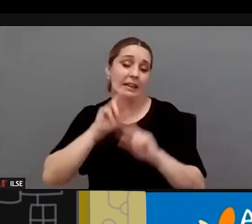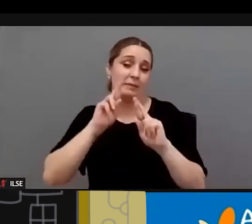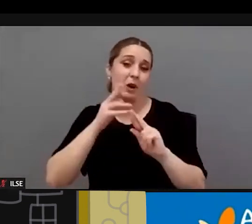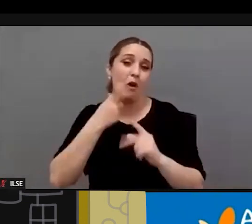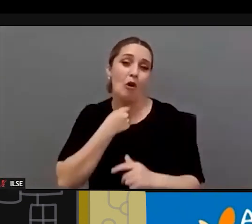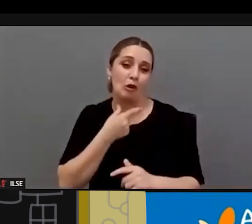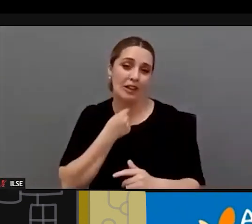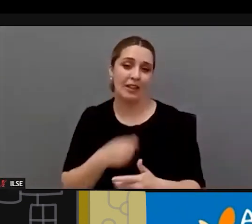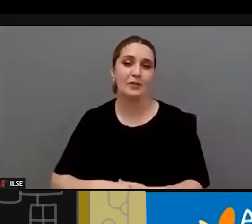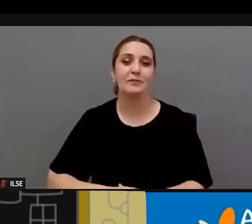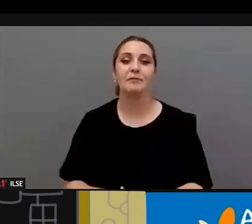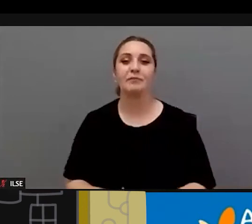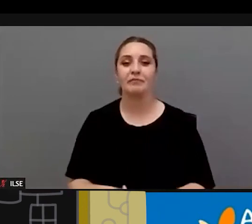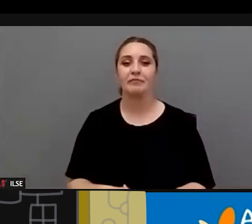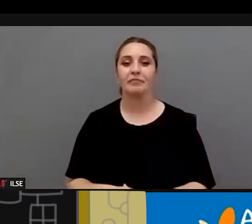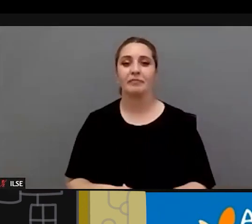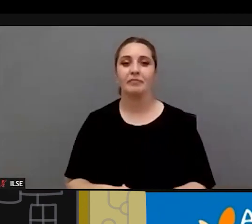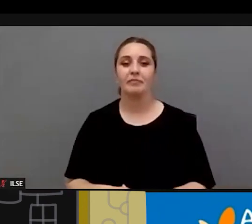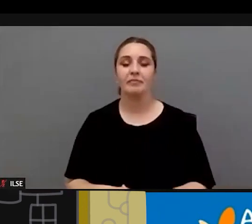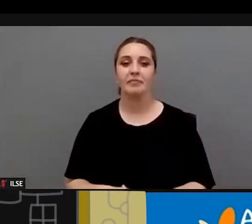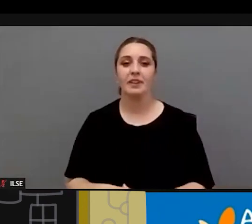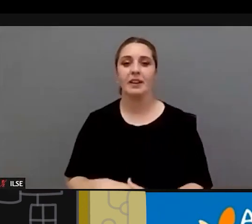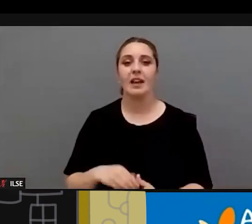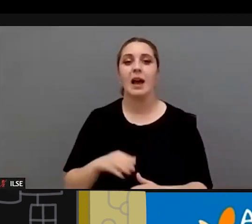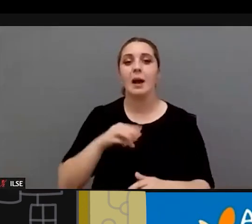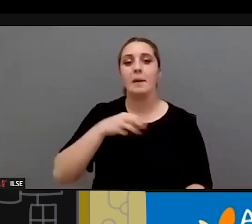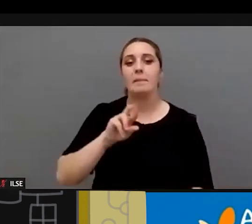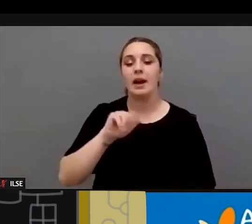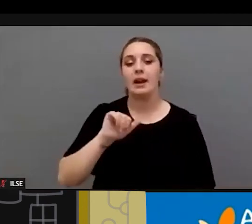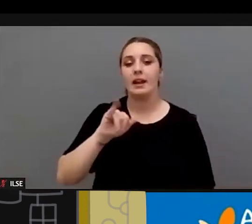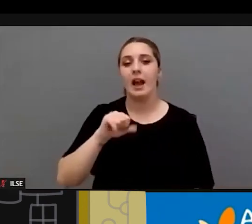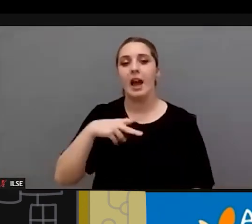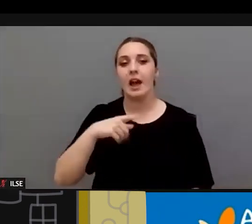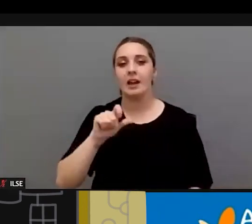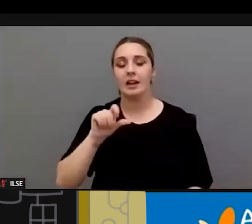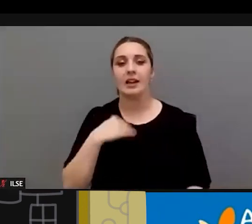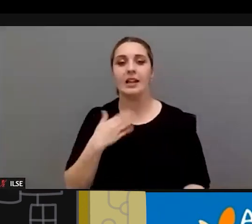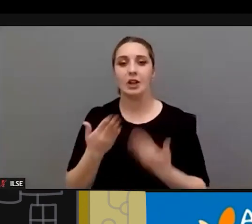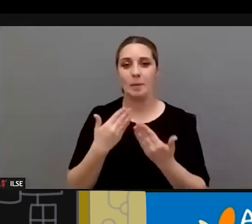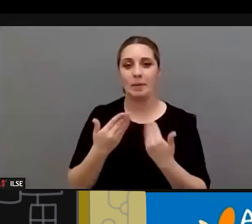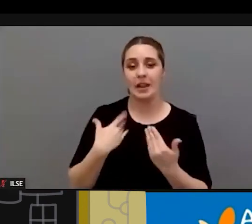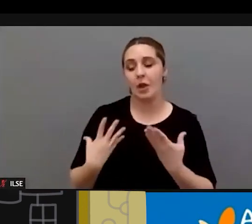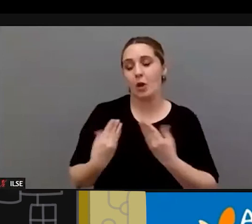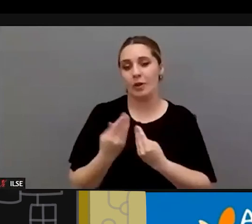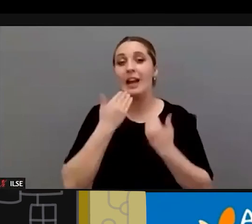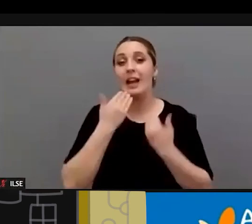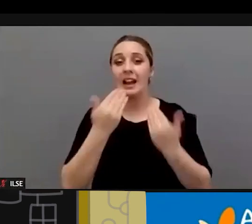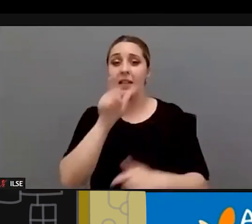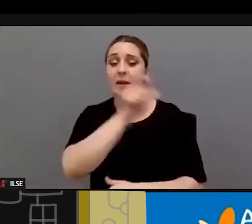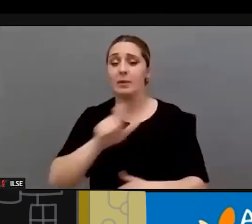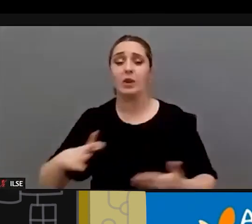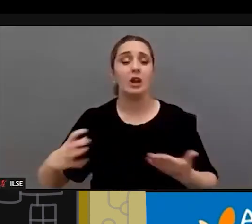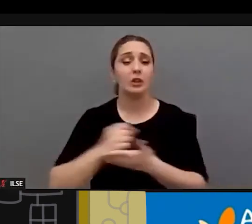haya gustado a Laura y a María Ángeles que hayan conversado con ustedes conmigo muchísimas gracias a todas las personas que han